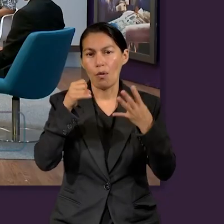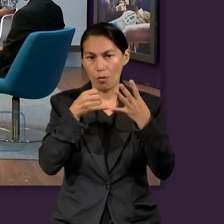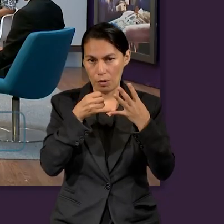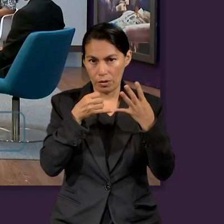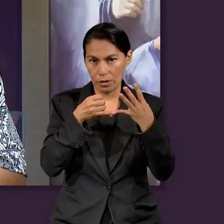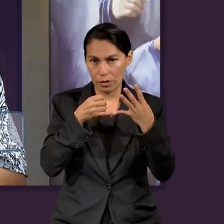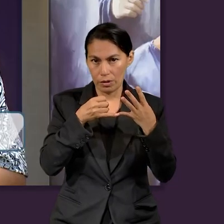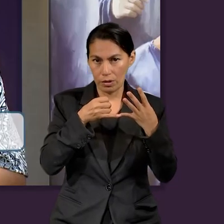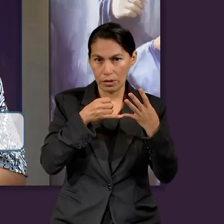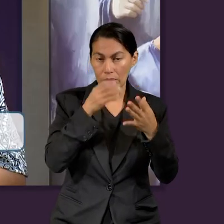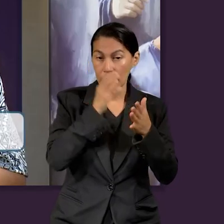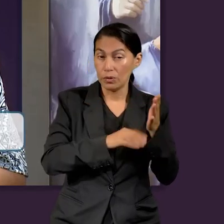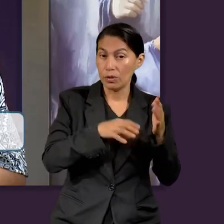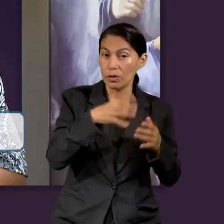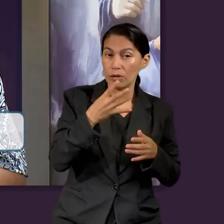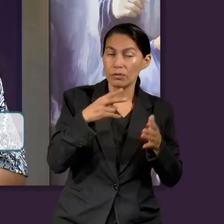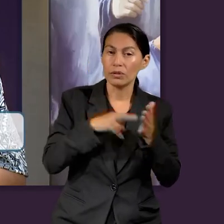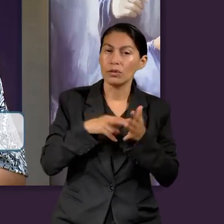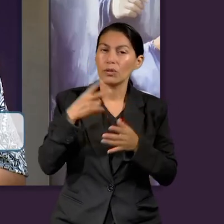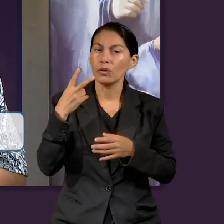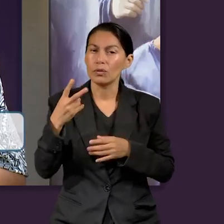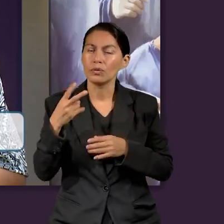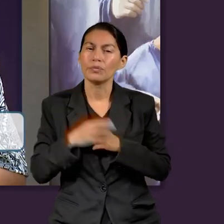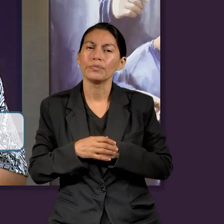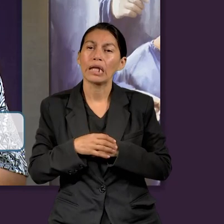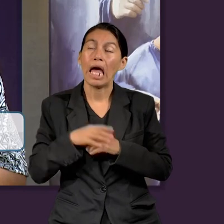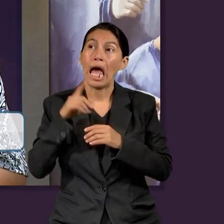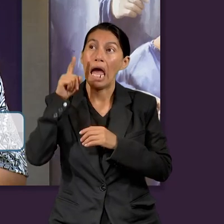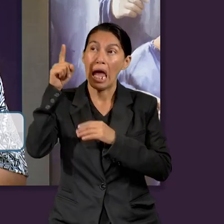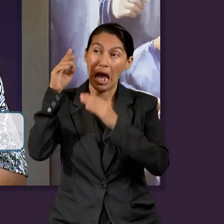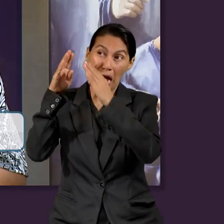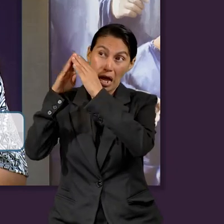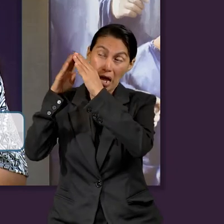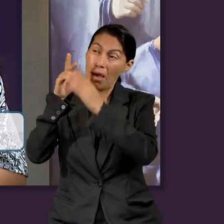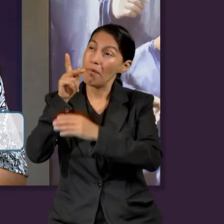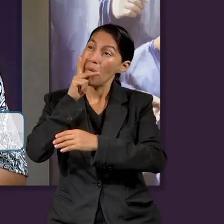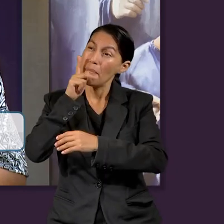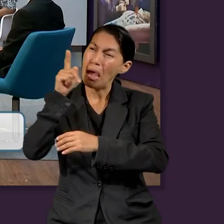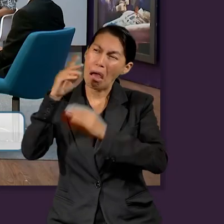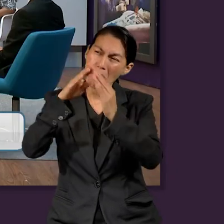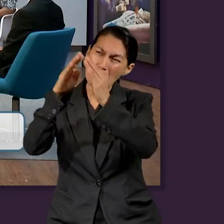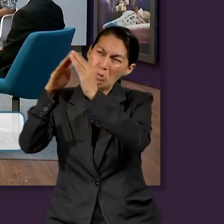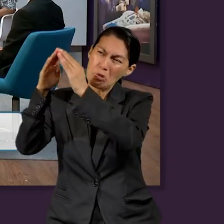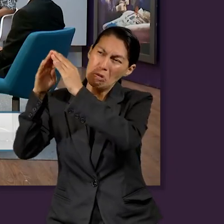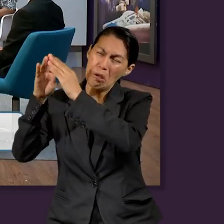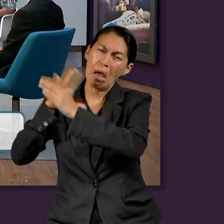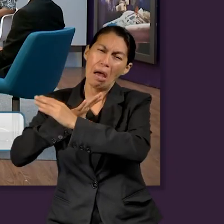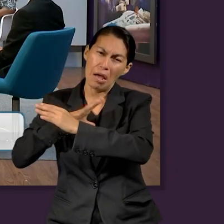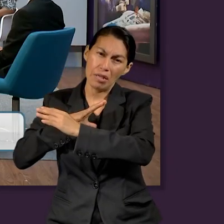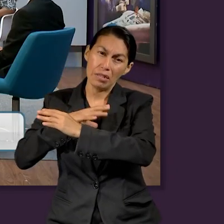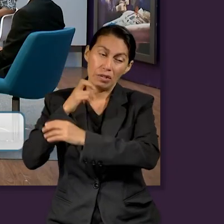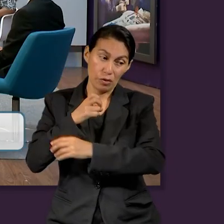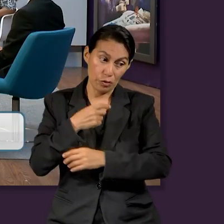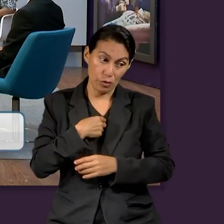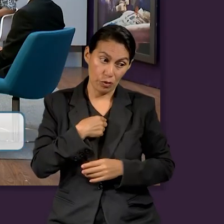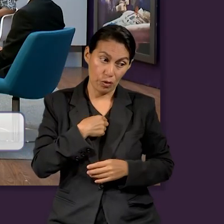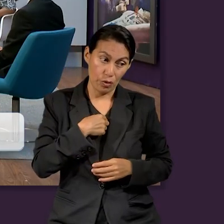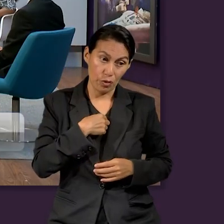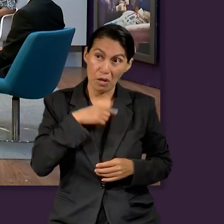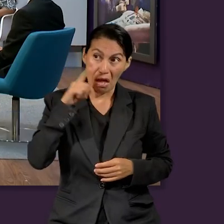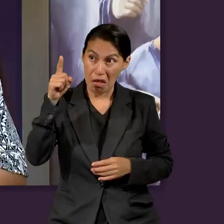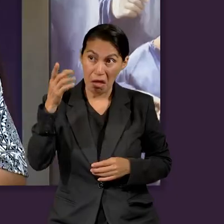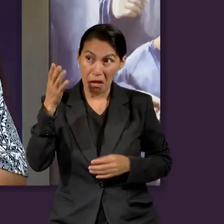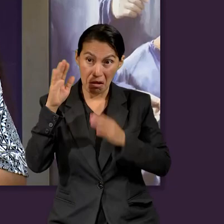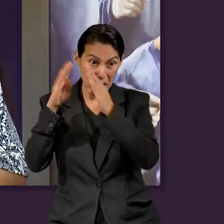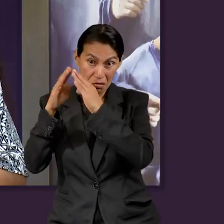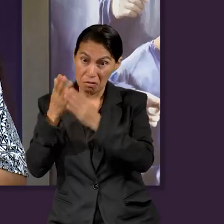que dice, en la casa de mi padre muchas moradas hay. De otra manera, yo os lo hubiera dicho, voy, pues, a preparar lugar